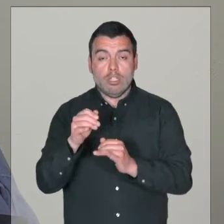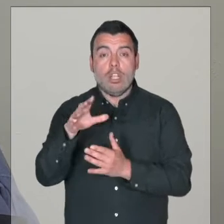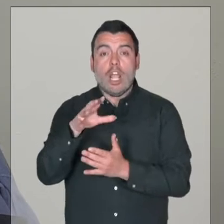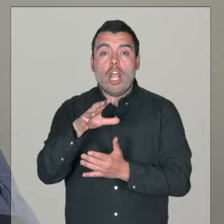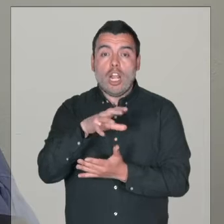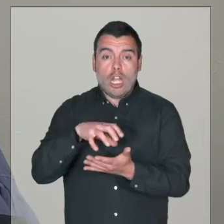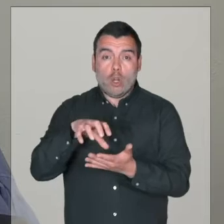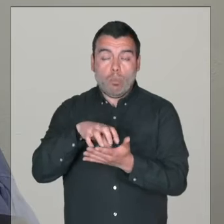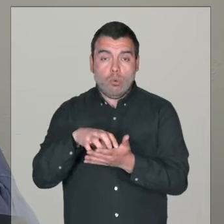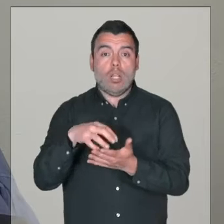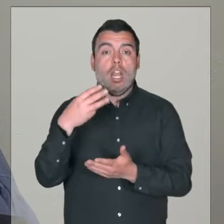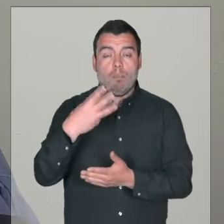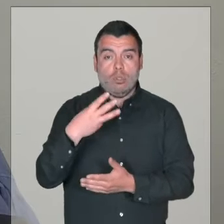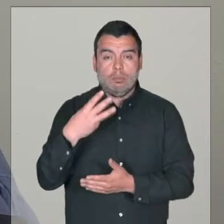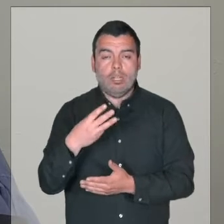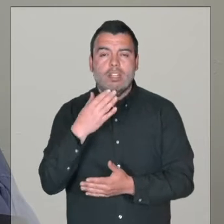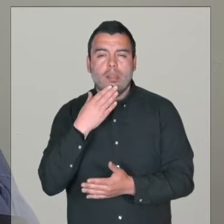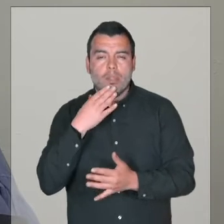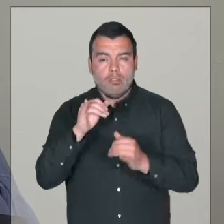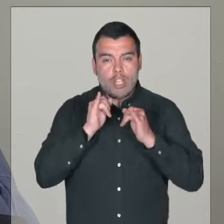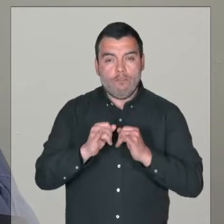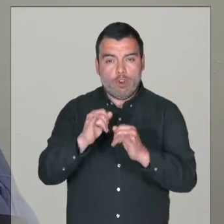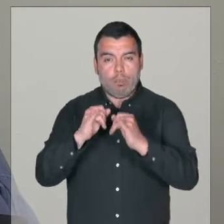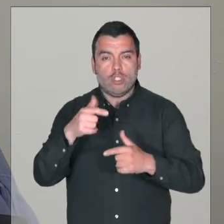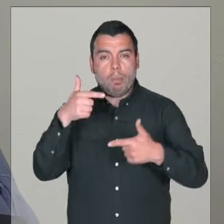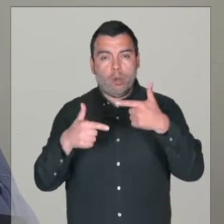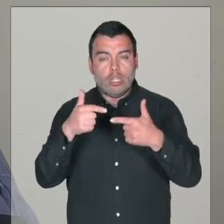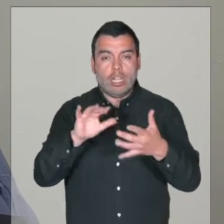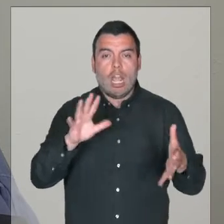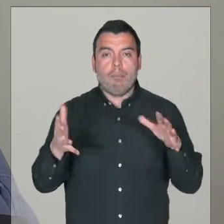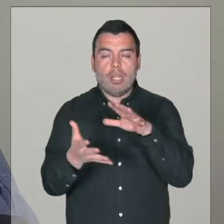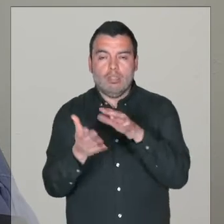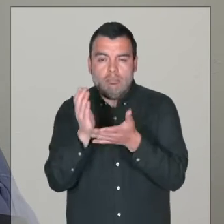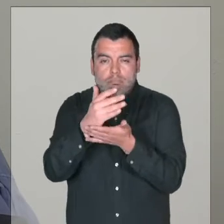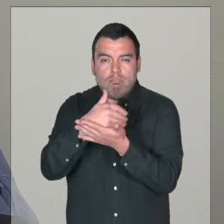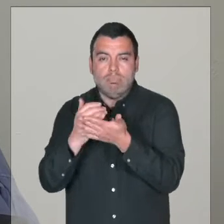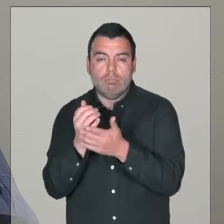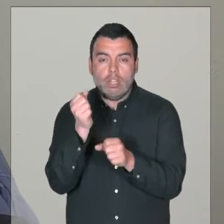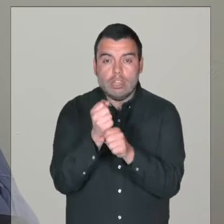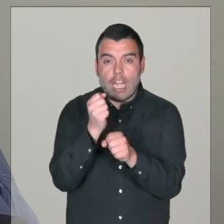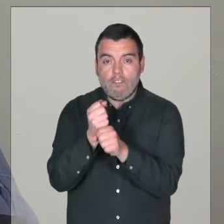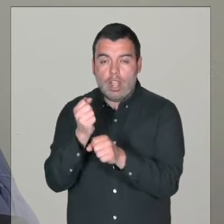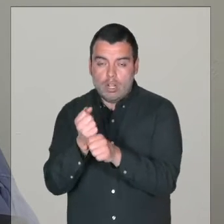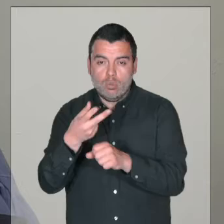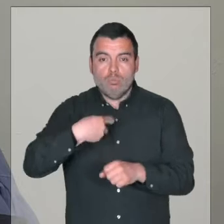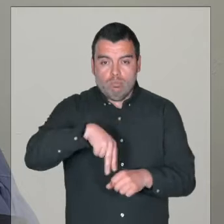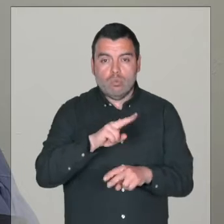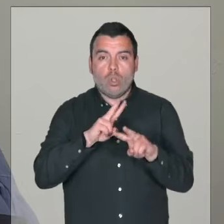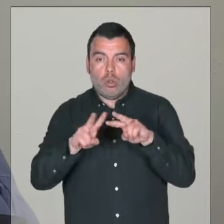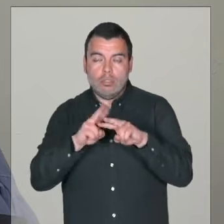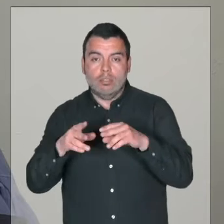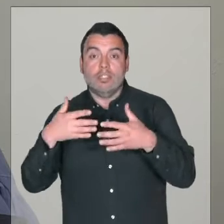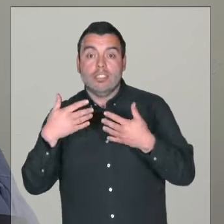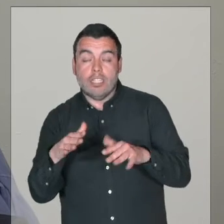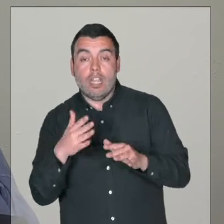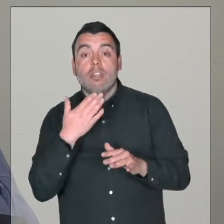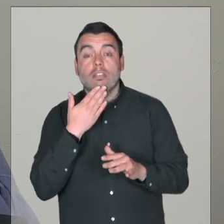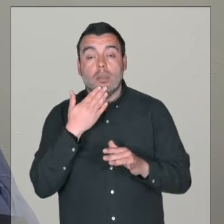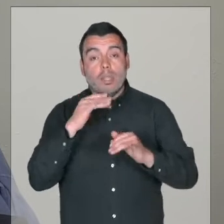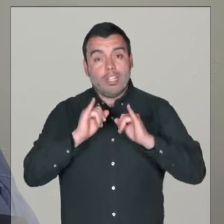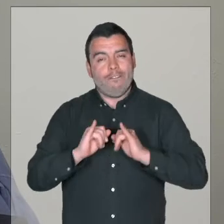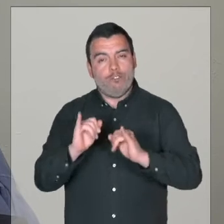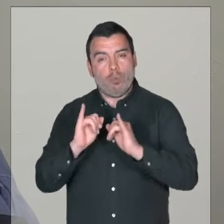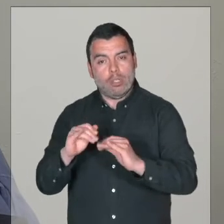buscar y ahí tenemos un detalle de la política ambiental, de las estrategias de trabajo, de las cosas que se han hecho y información